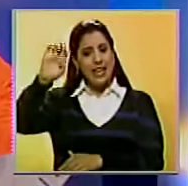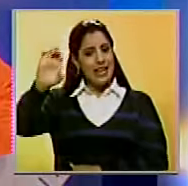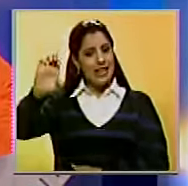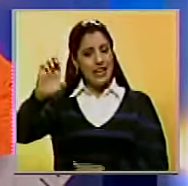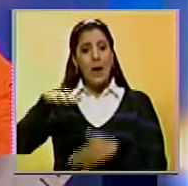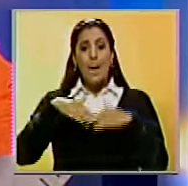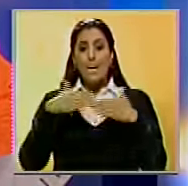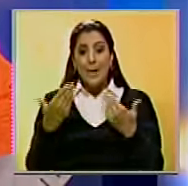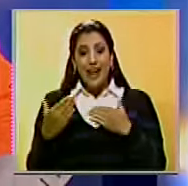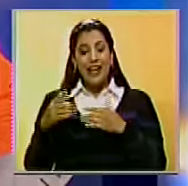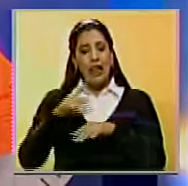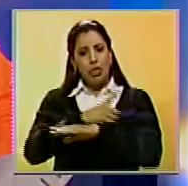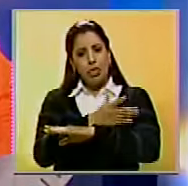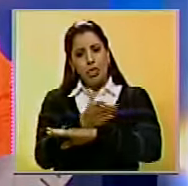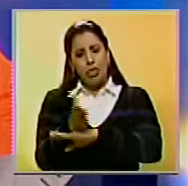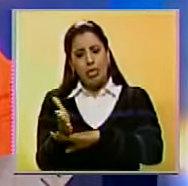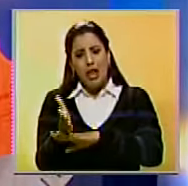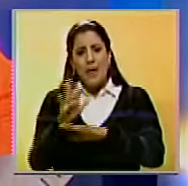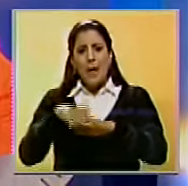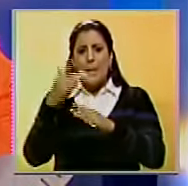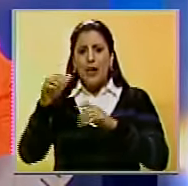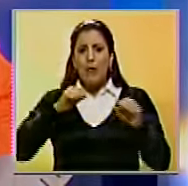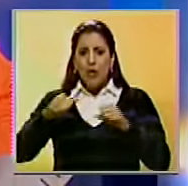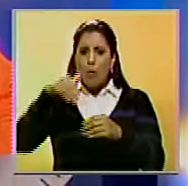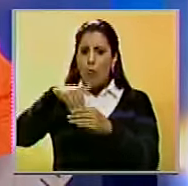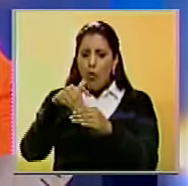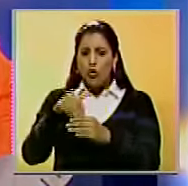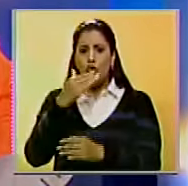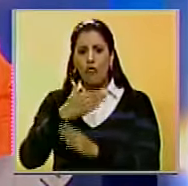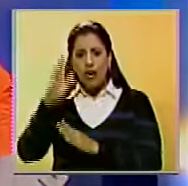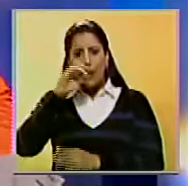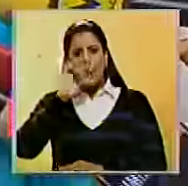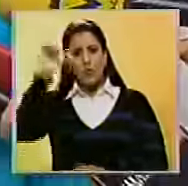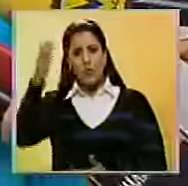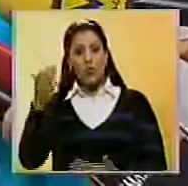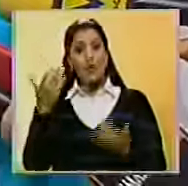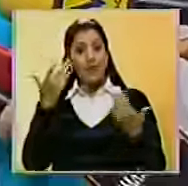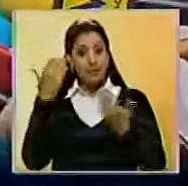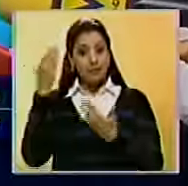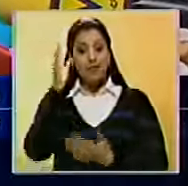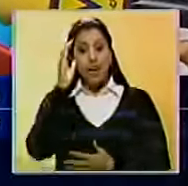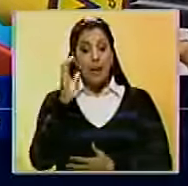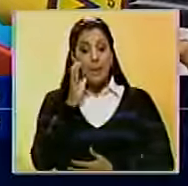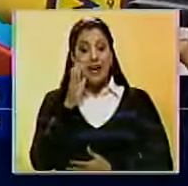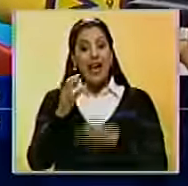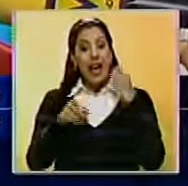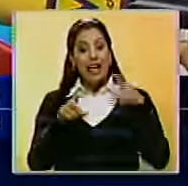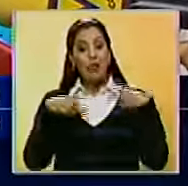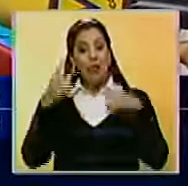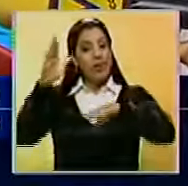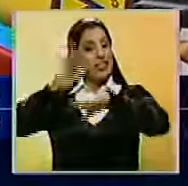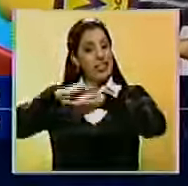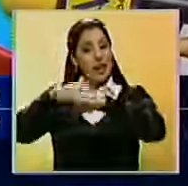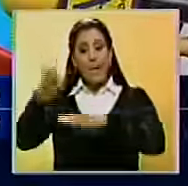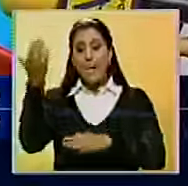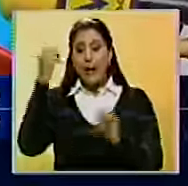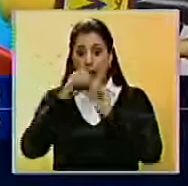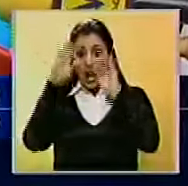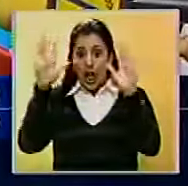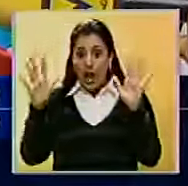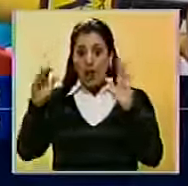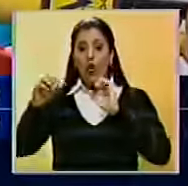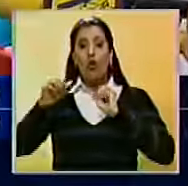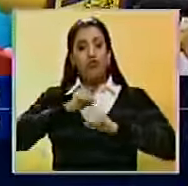Electoral por la demora en los trámites para realizar el referéndum revocatorio. Capriles Radonsky realizó un llamado a concretar